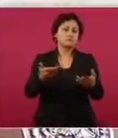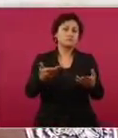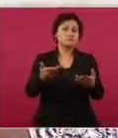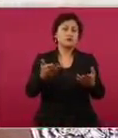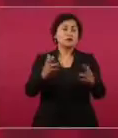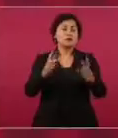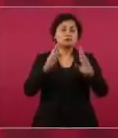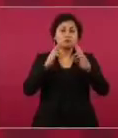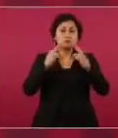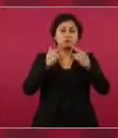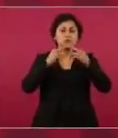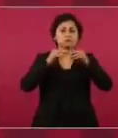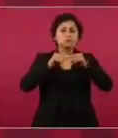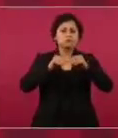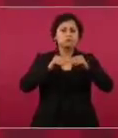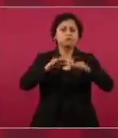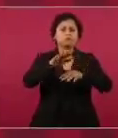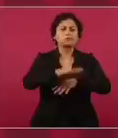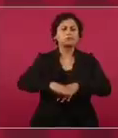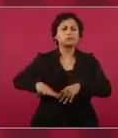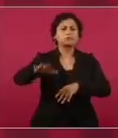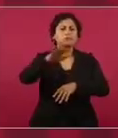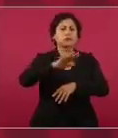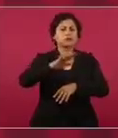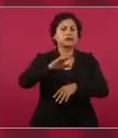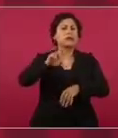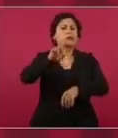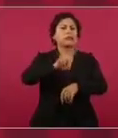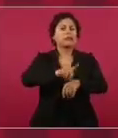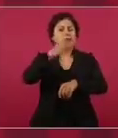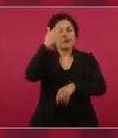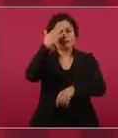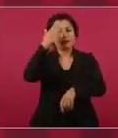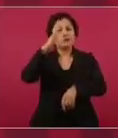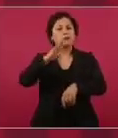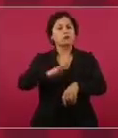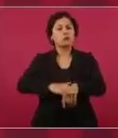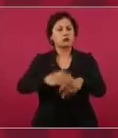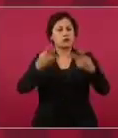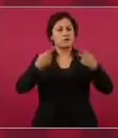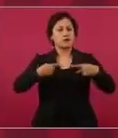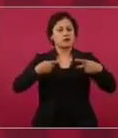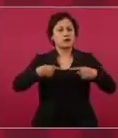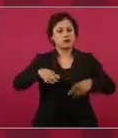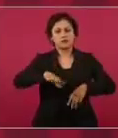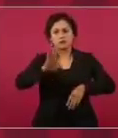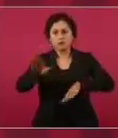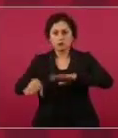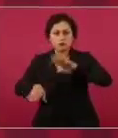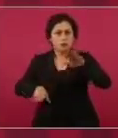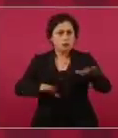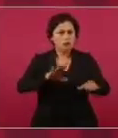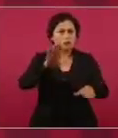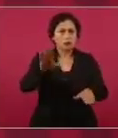difuntos, hoy día primero,